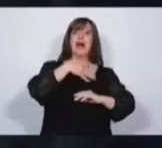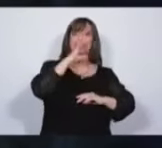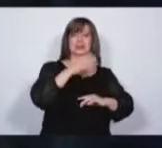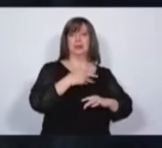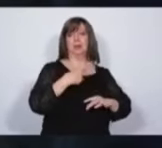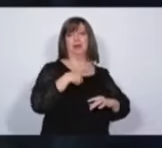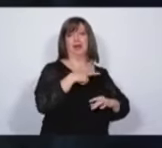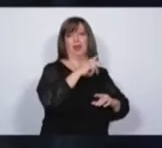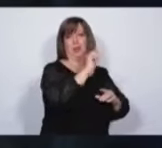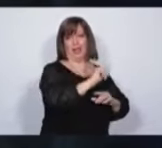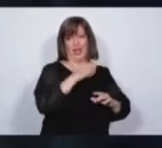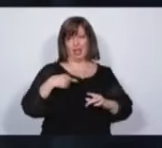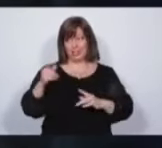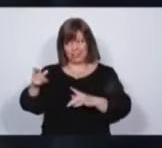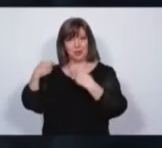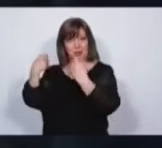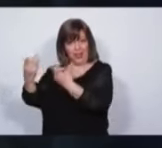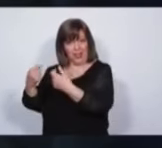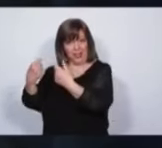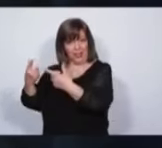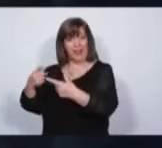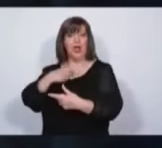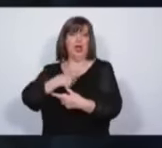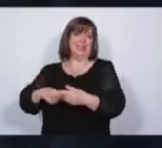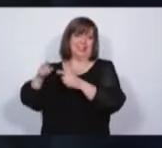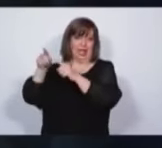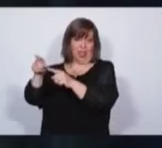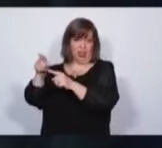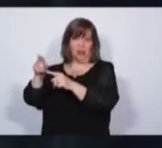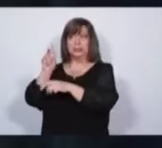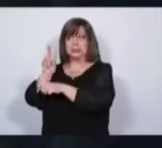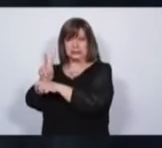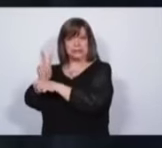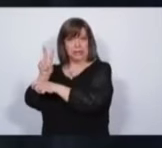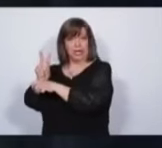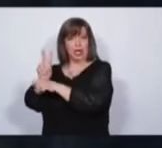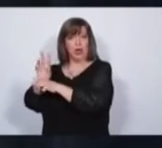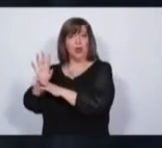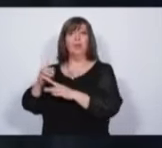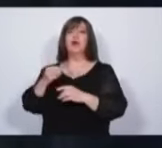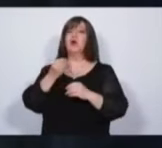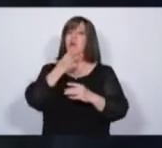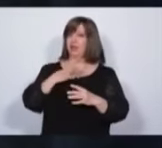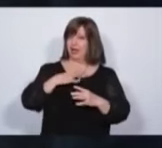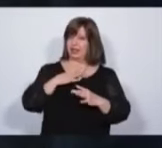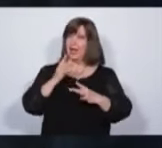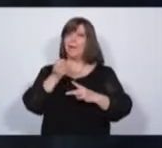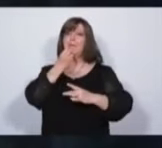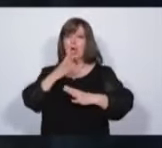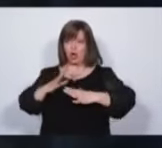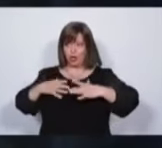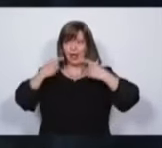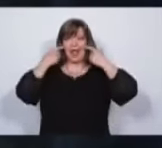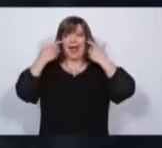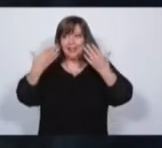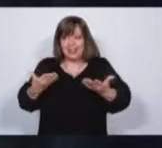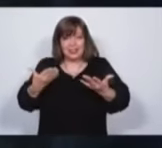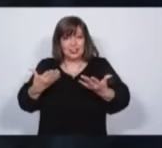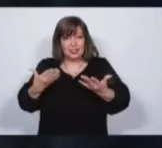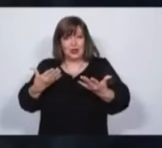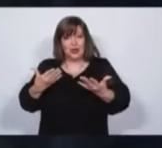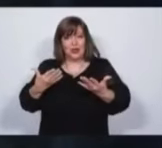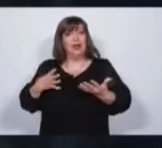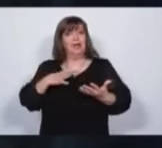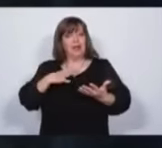Eso hay que preservarlo y hay que cuidarlo. Pero hay que dar un salto de calidad, una mejor atención, una